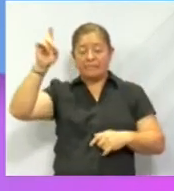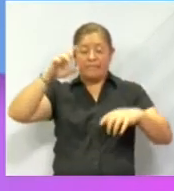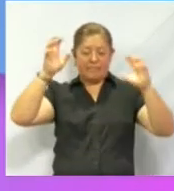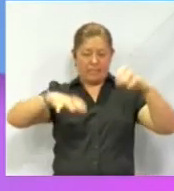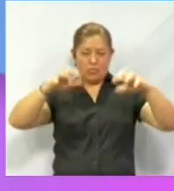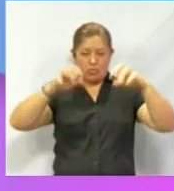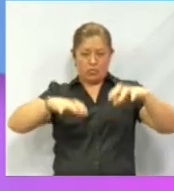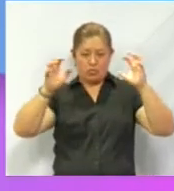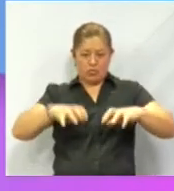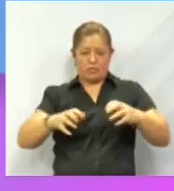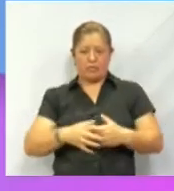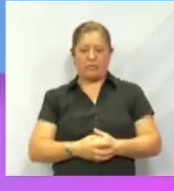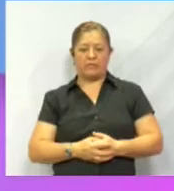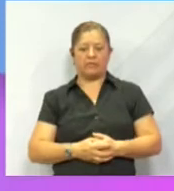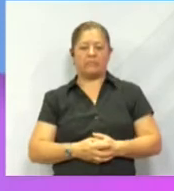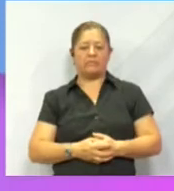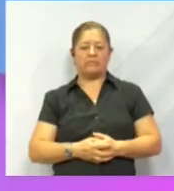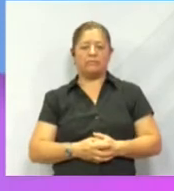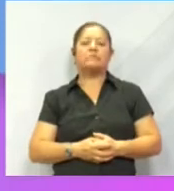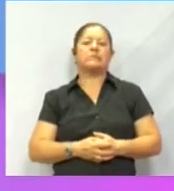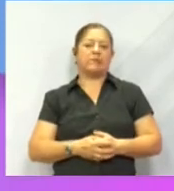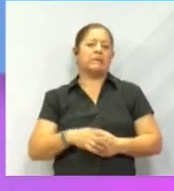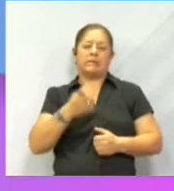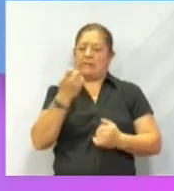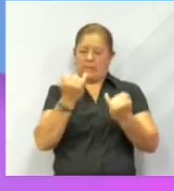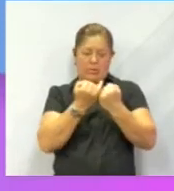lluvia. Hablando de Marte.